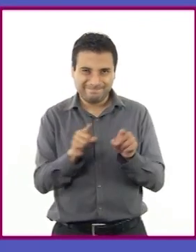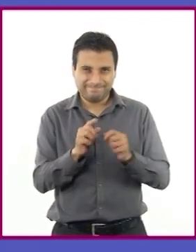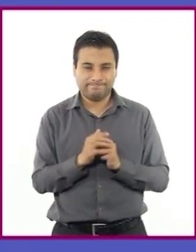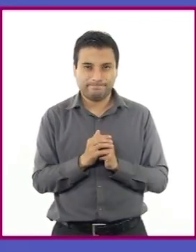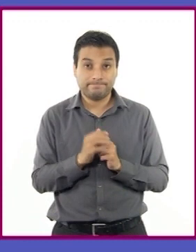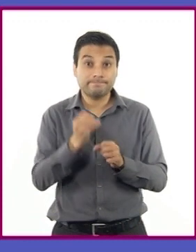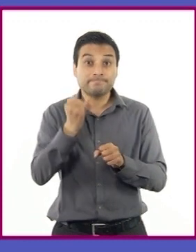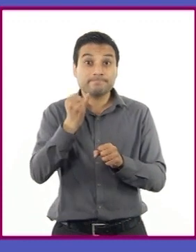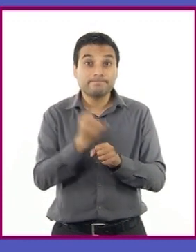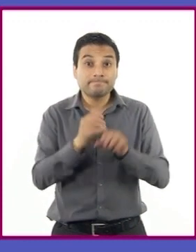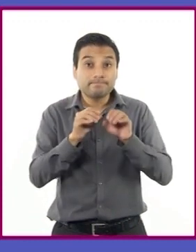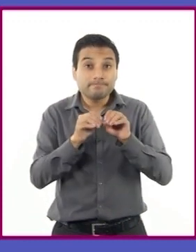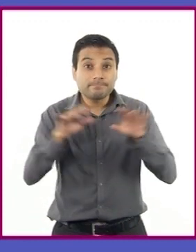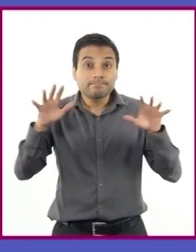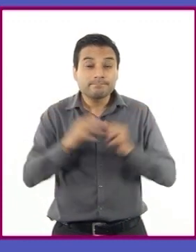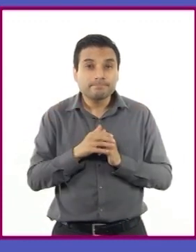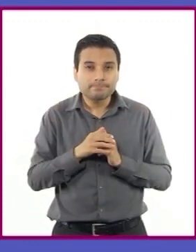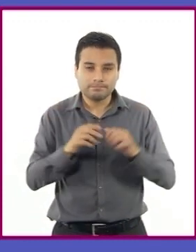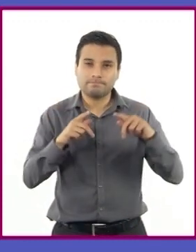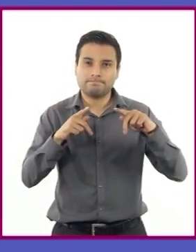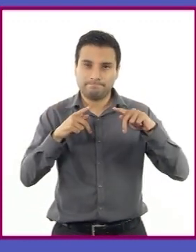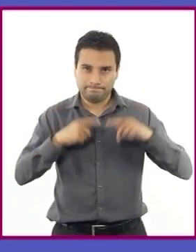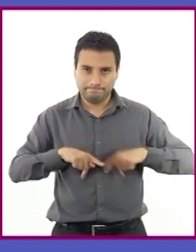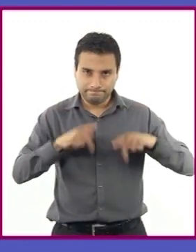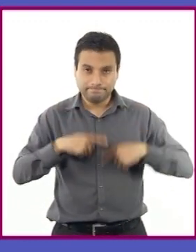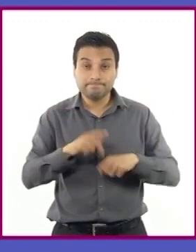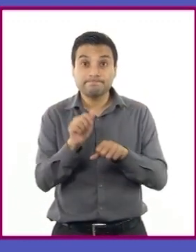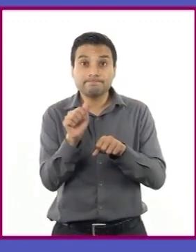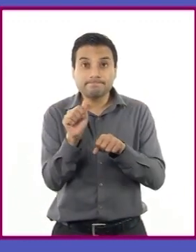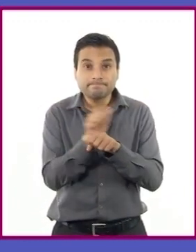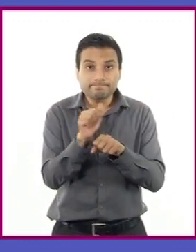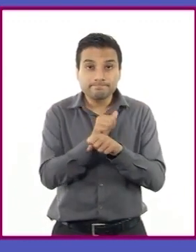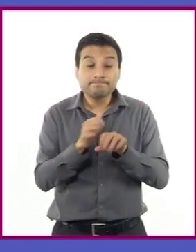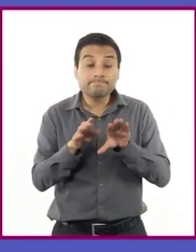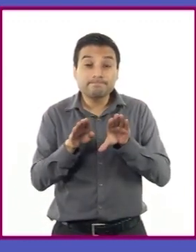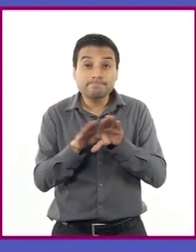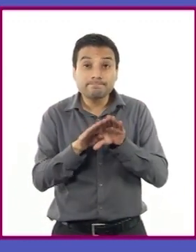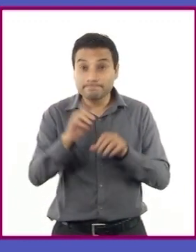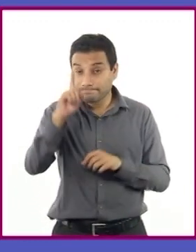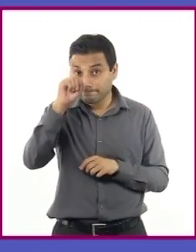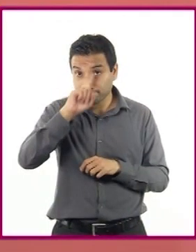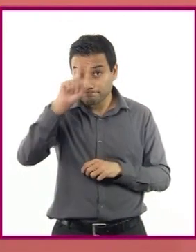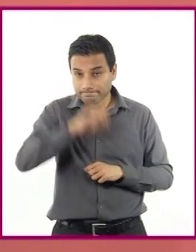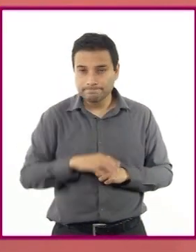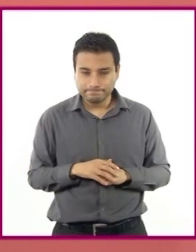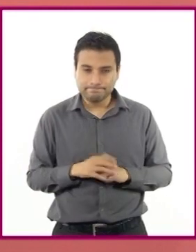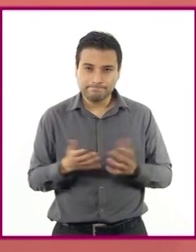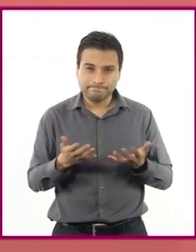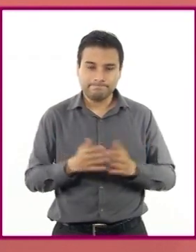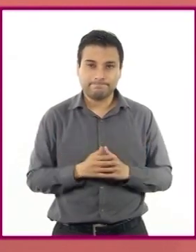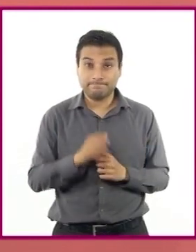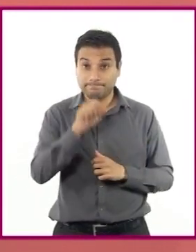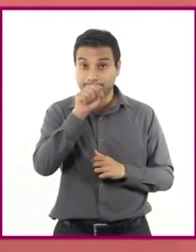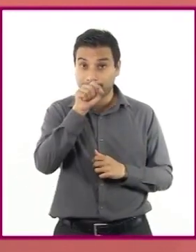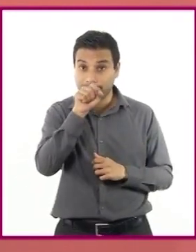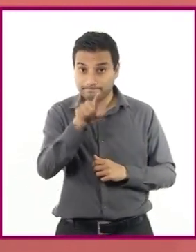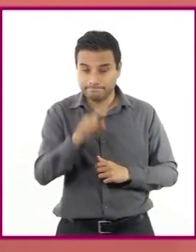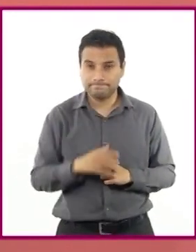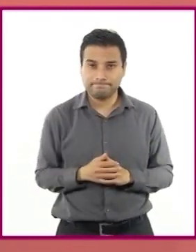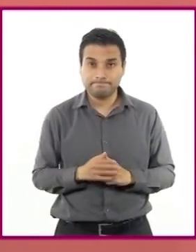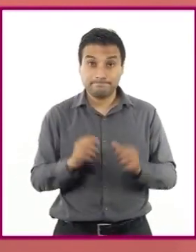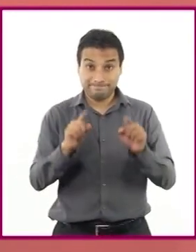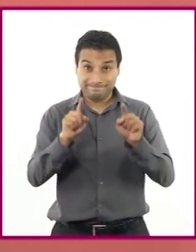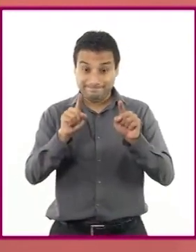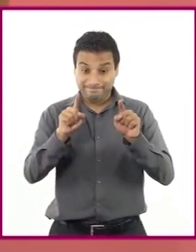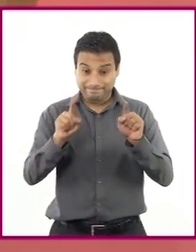referente a cómo deben actuar o reaccionar los actores y actrices. También las acotaciones